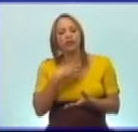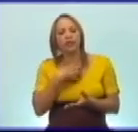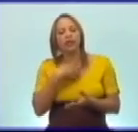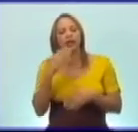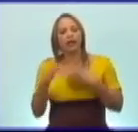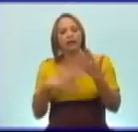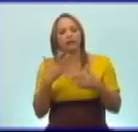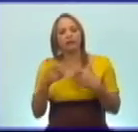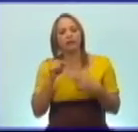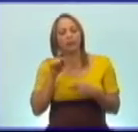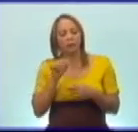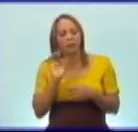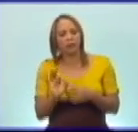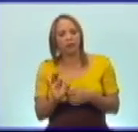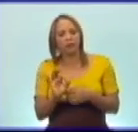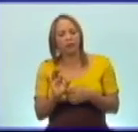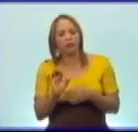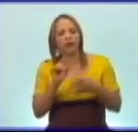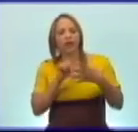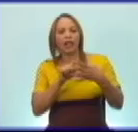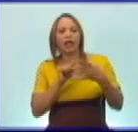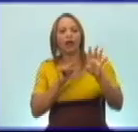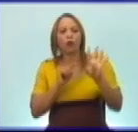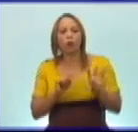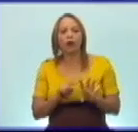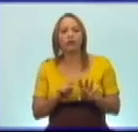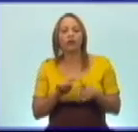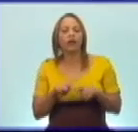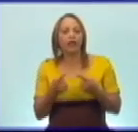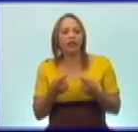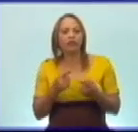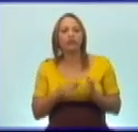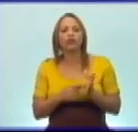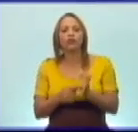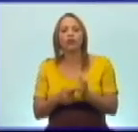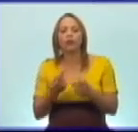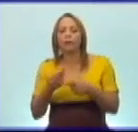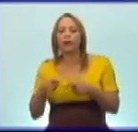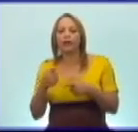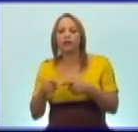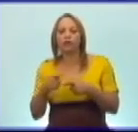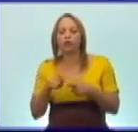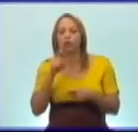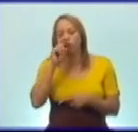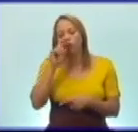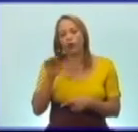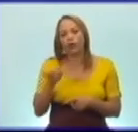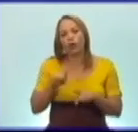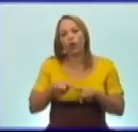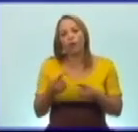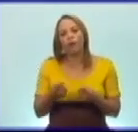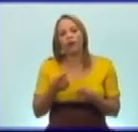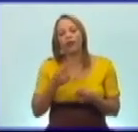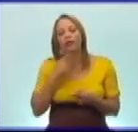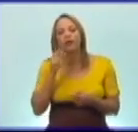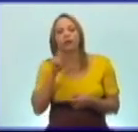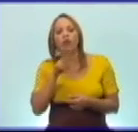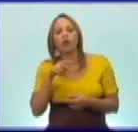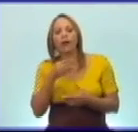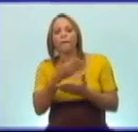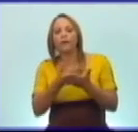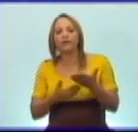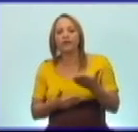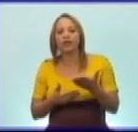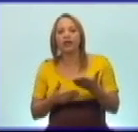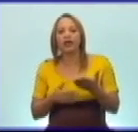actividad 4, que es sugerente también para el resto de los niños, porque deben buscar la poesía elegía